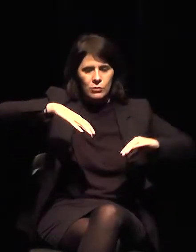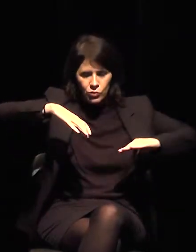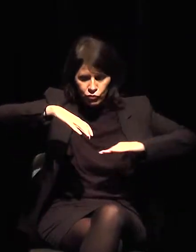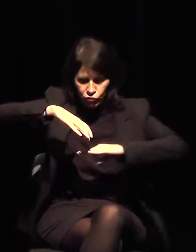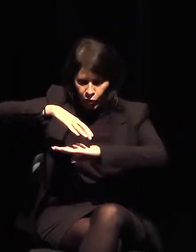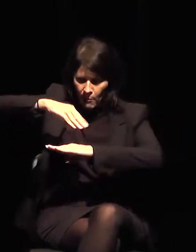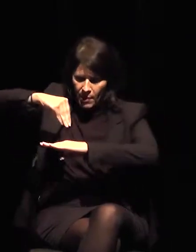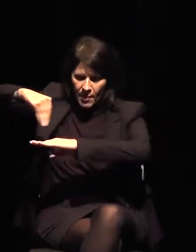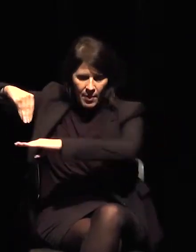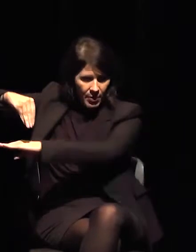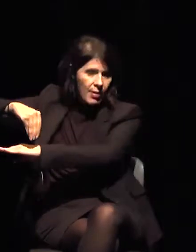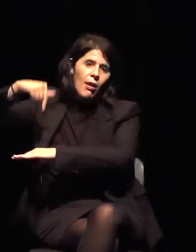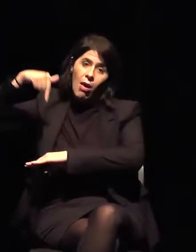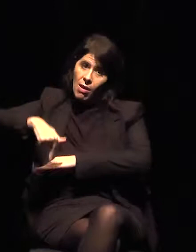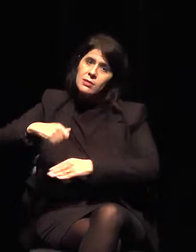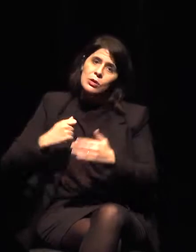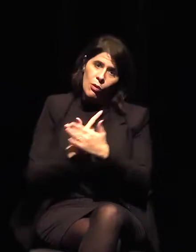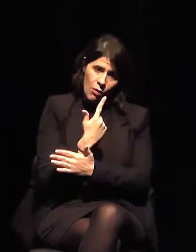perros especializados.